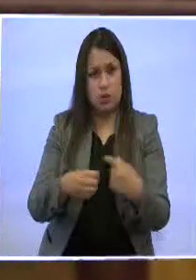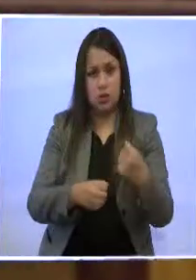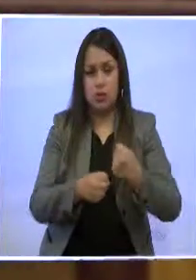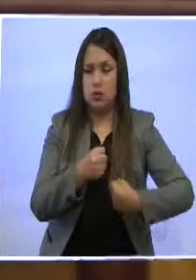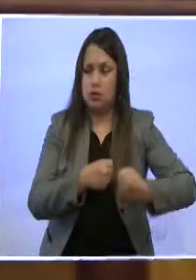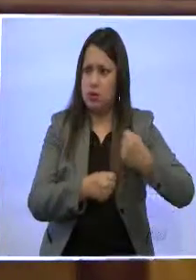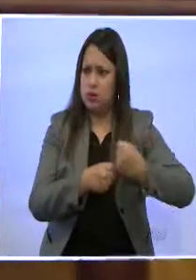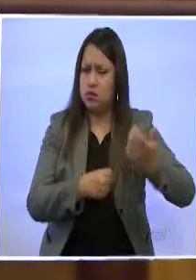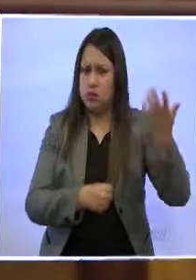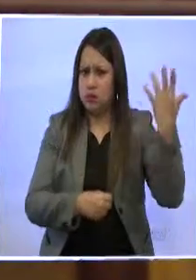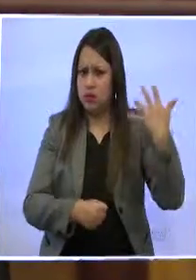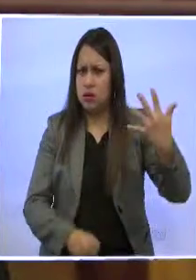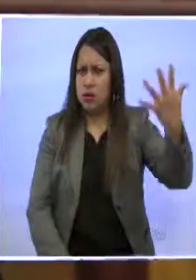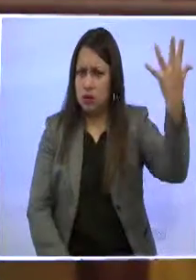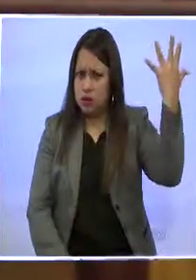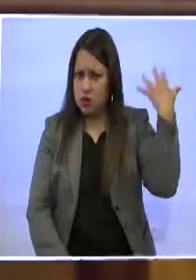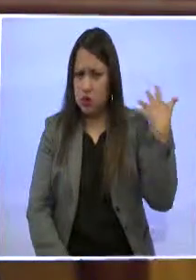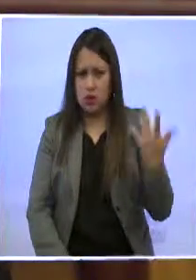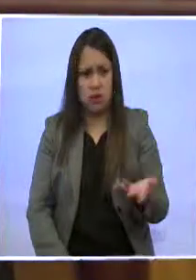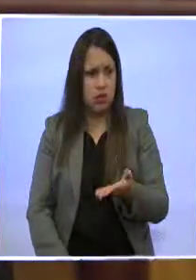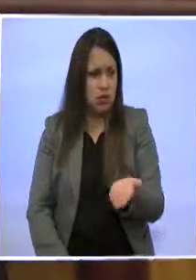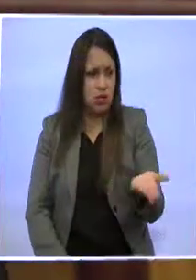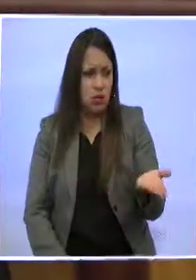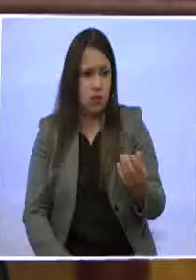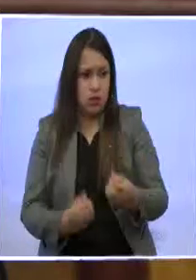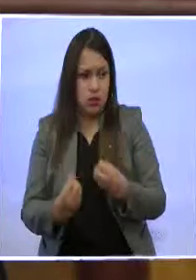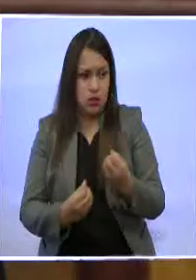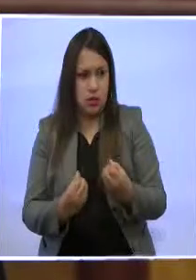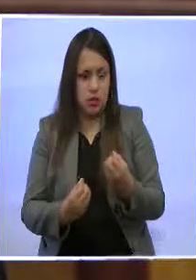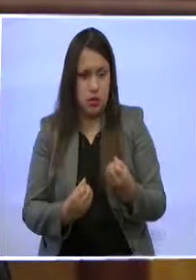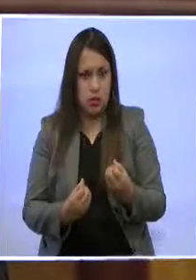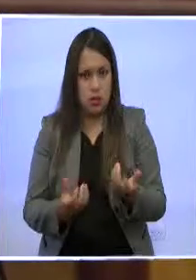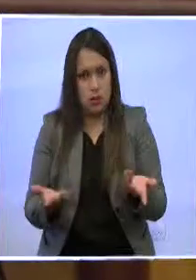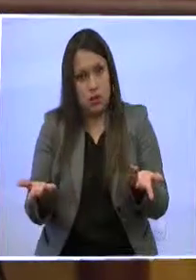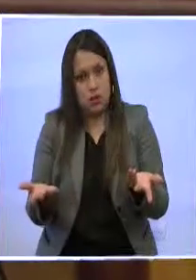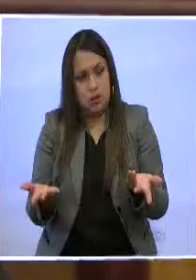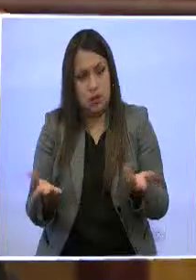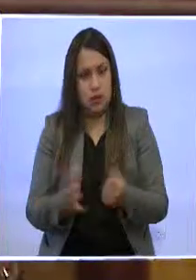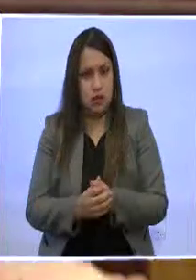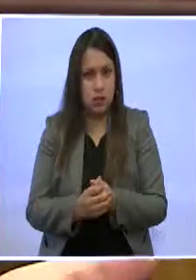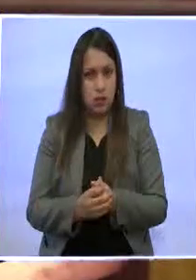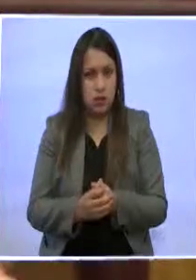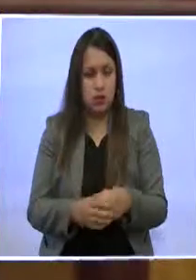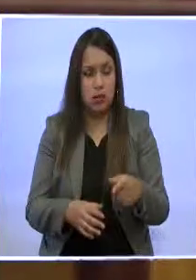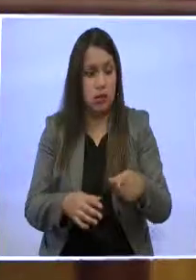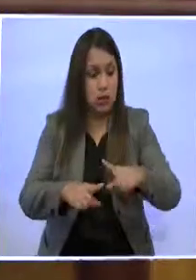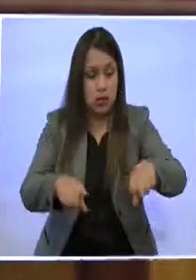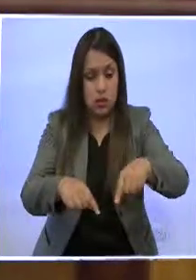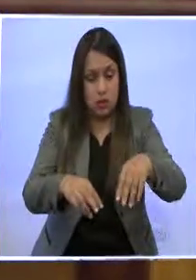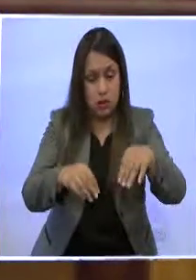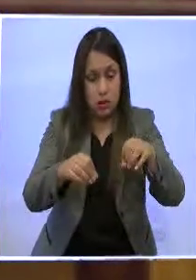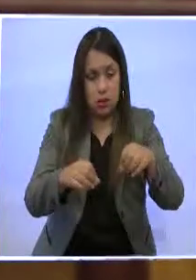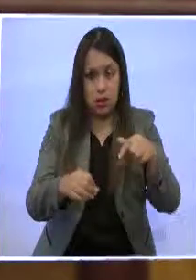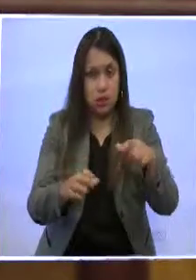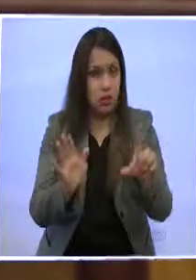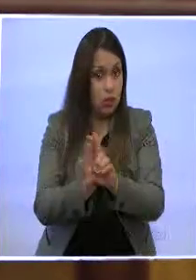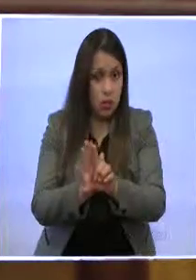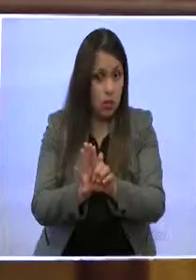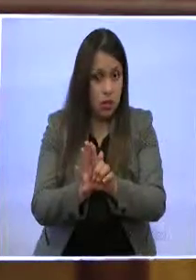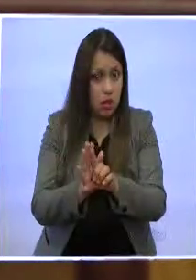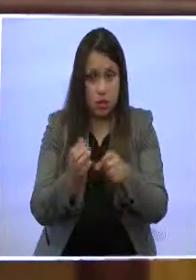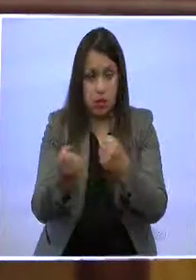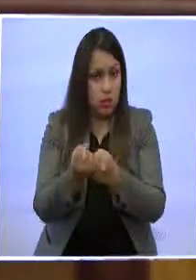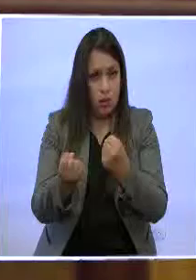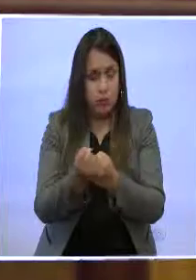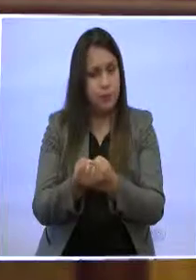décadas anteriores, fueron condenados a vivir en asentamientos calificados como ilegales. Como tal, tenían un